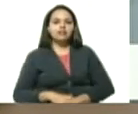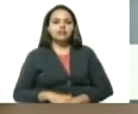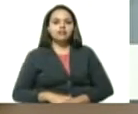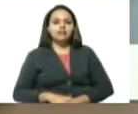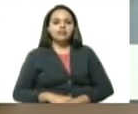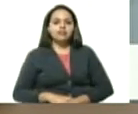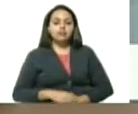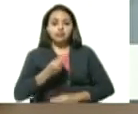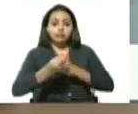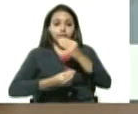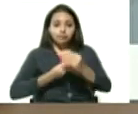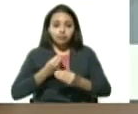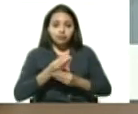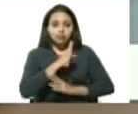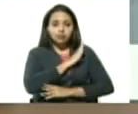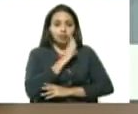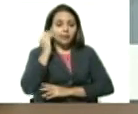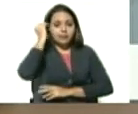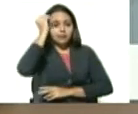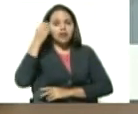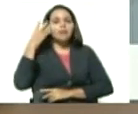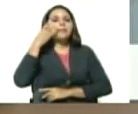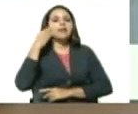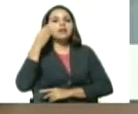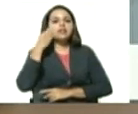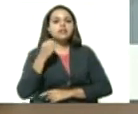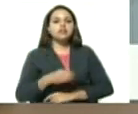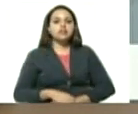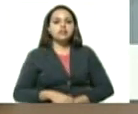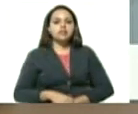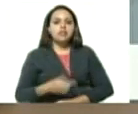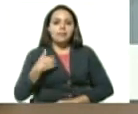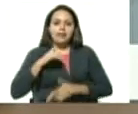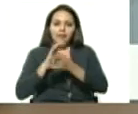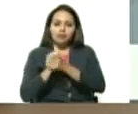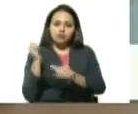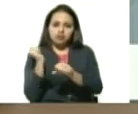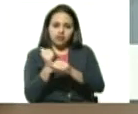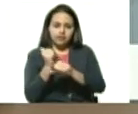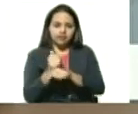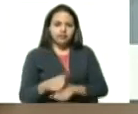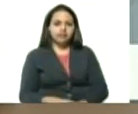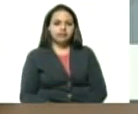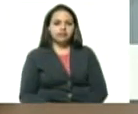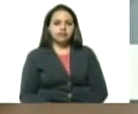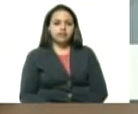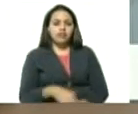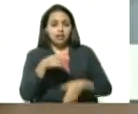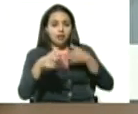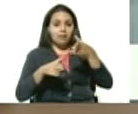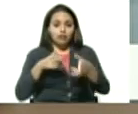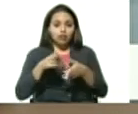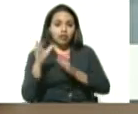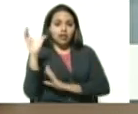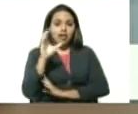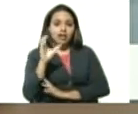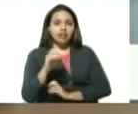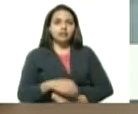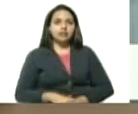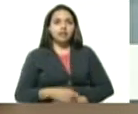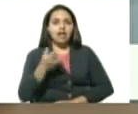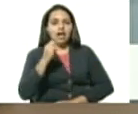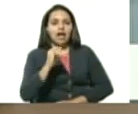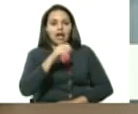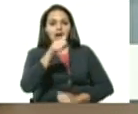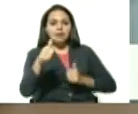creación del pensamiento de la experiencia de mis compañeros de trabajo en el Metro de Caracas. Allá está Claudio Faría,